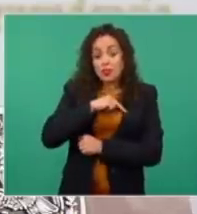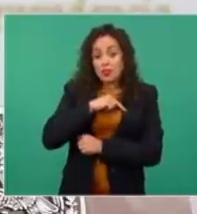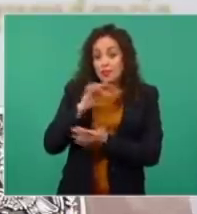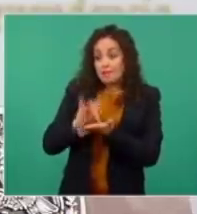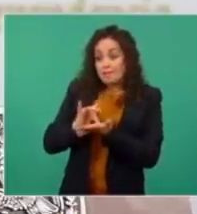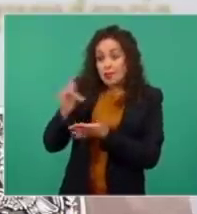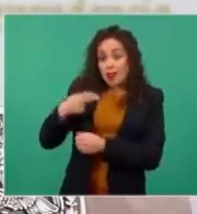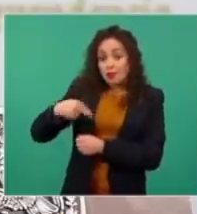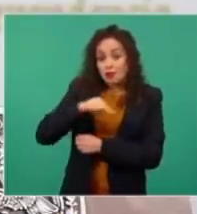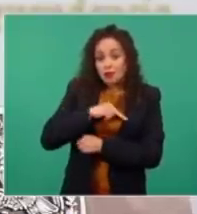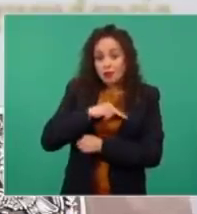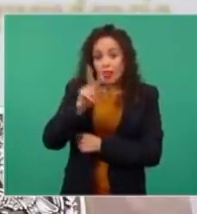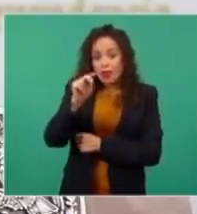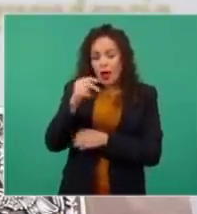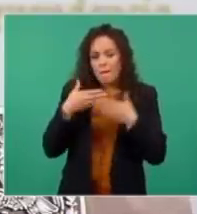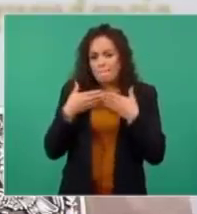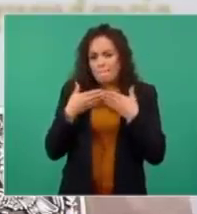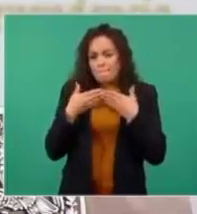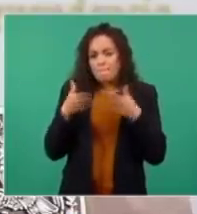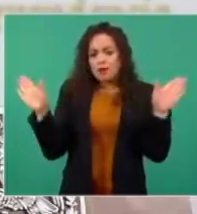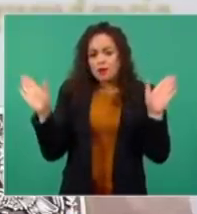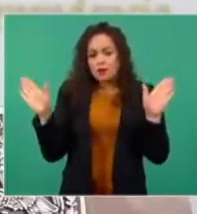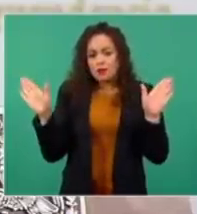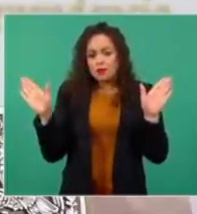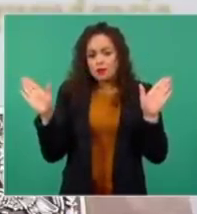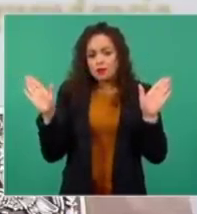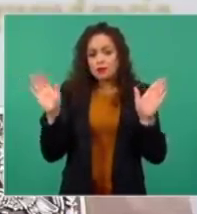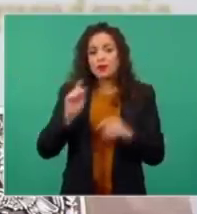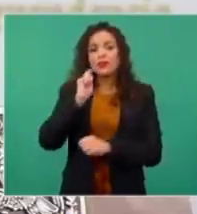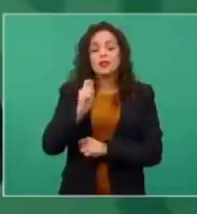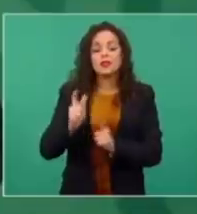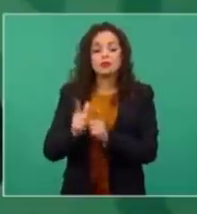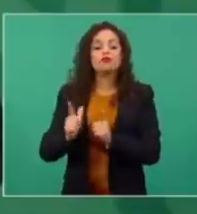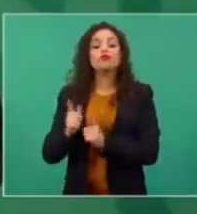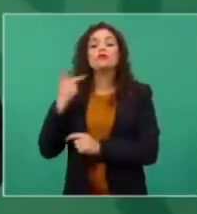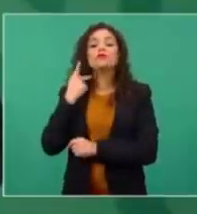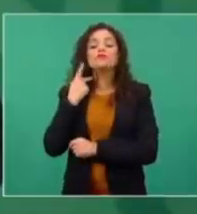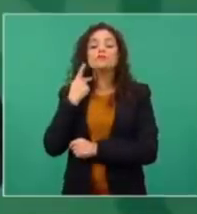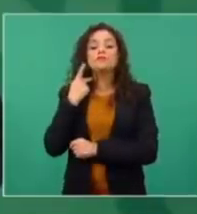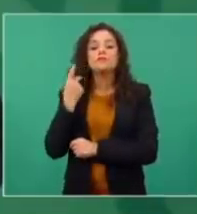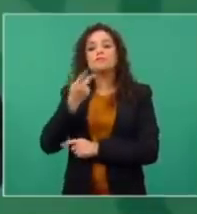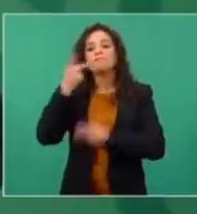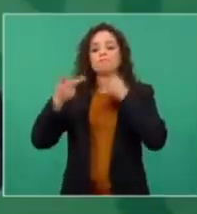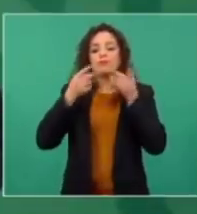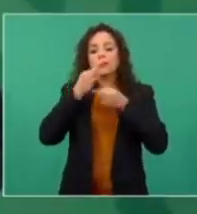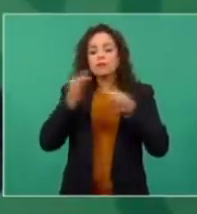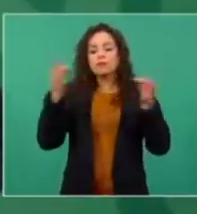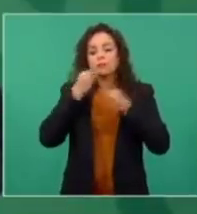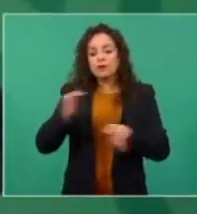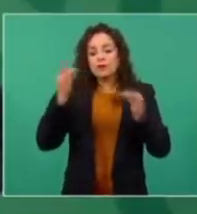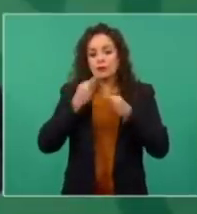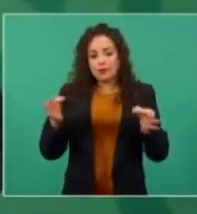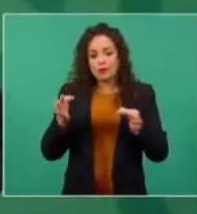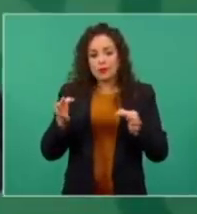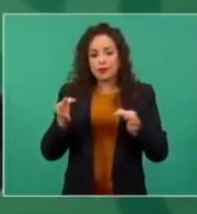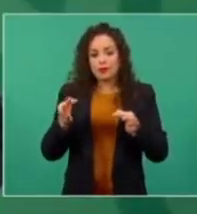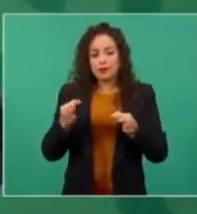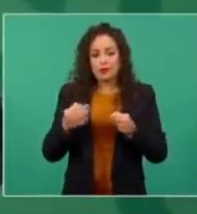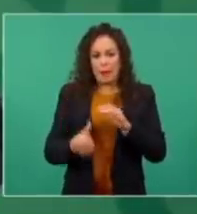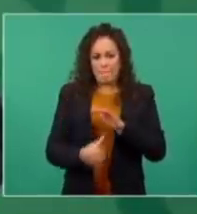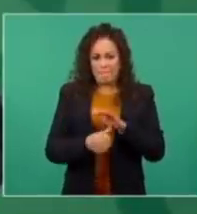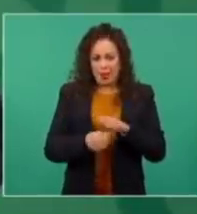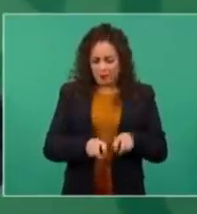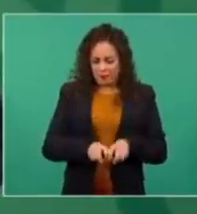a los mensajes de los partidos. Los tiempos oficiales. Porque cuando me paré de la mesa,